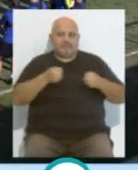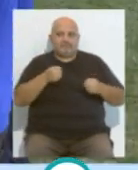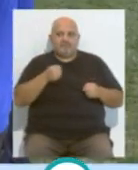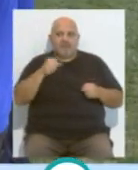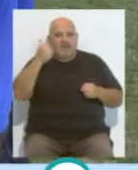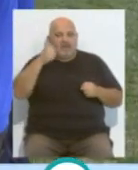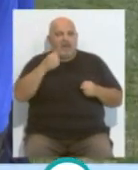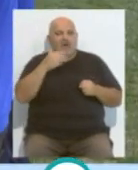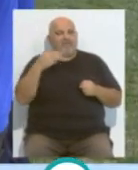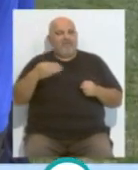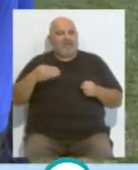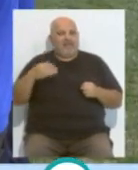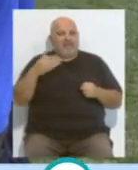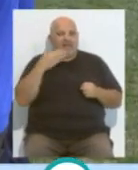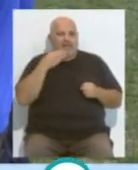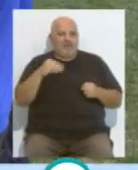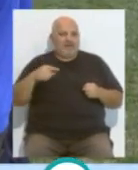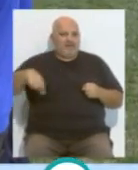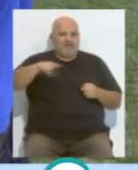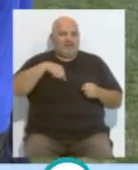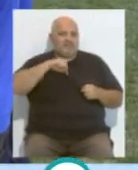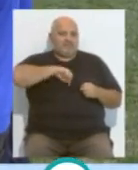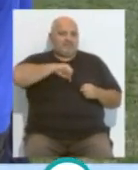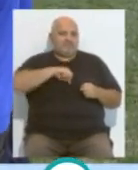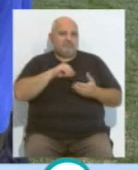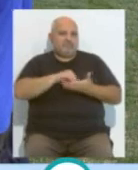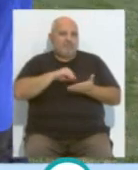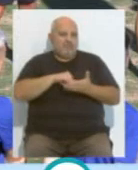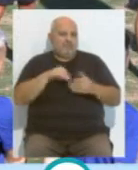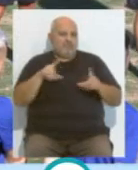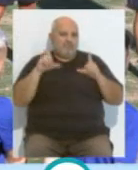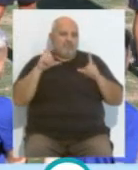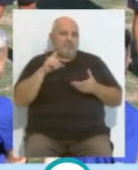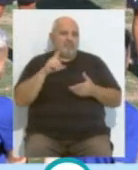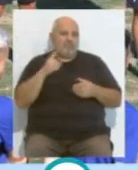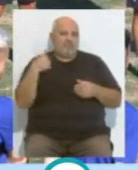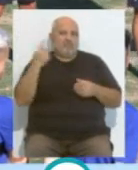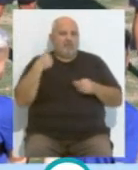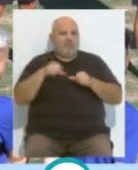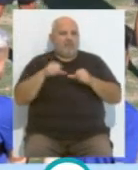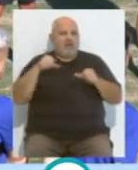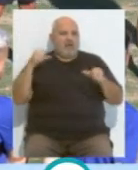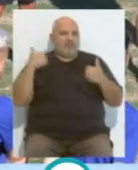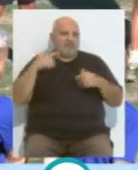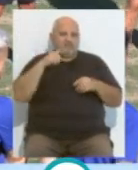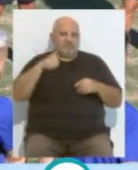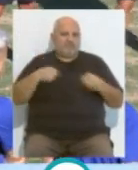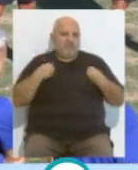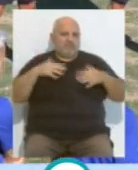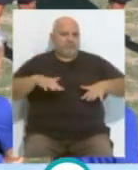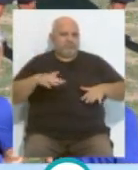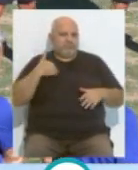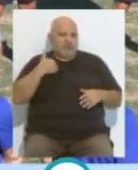bueno, los gaditanos, los que sentí y esto, mucho más que los que hemos venido de fuera, aunque yo ya llevo ya aquí